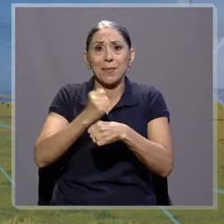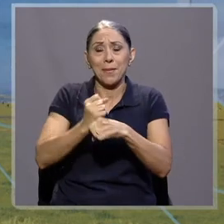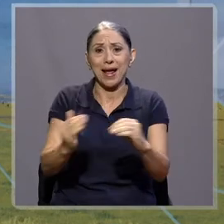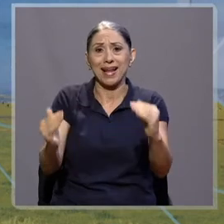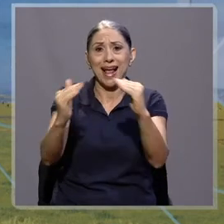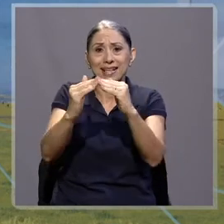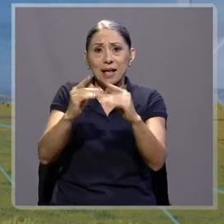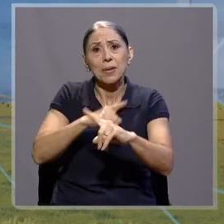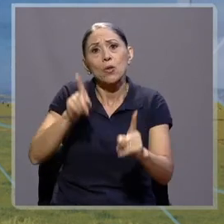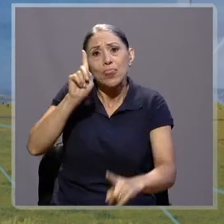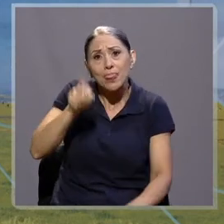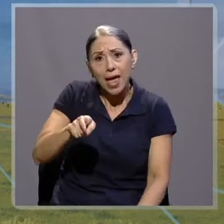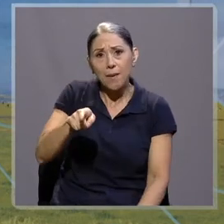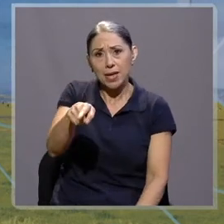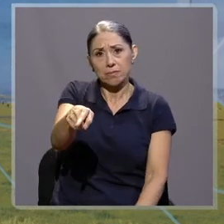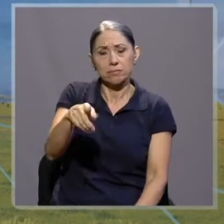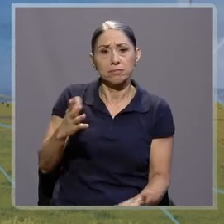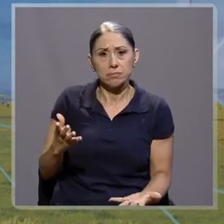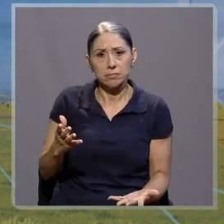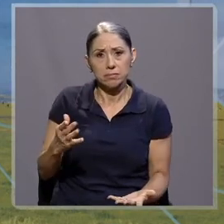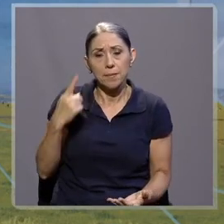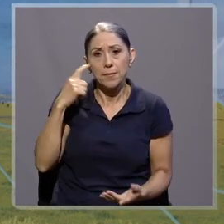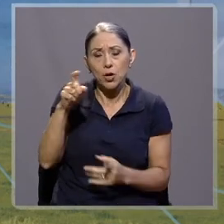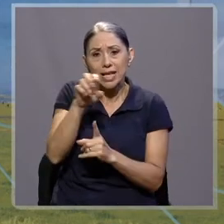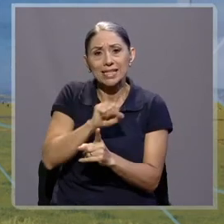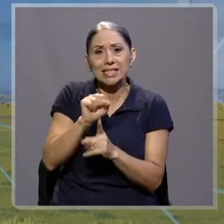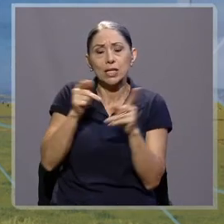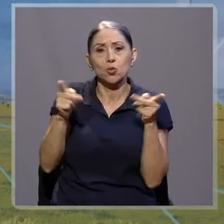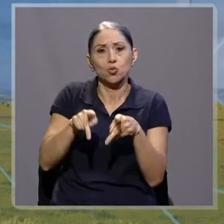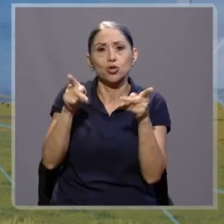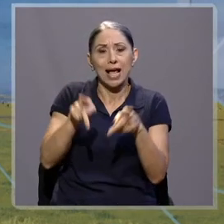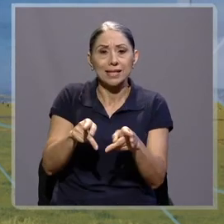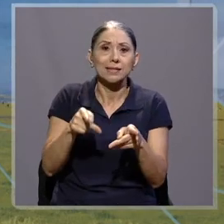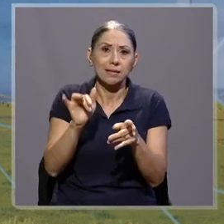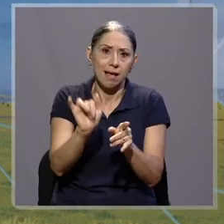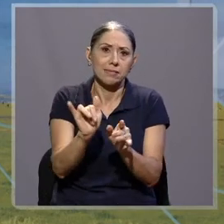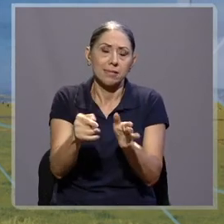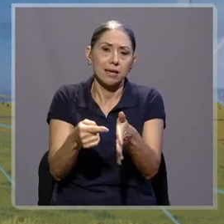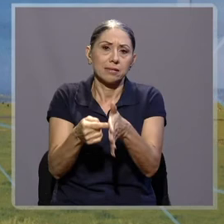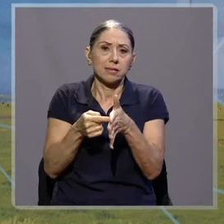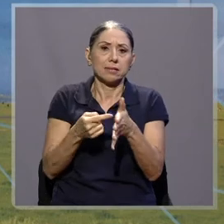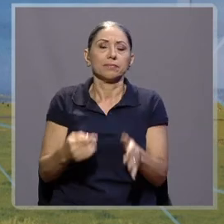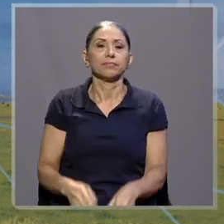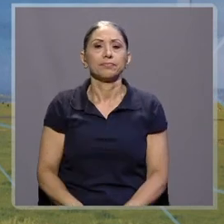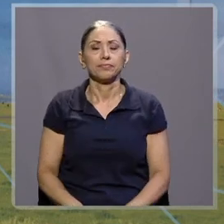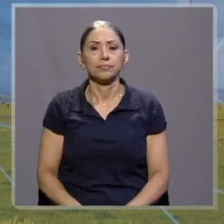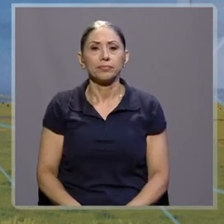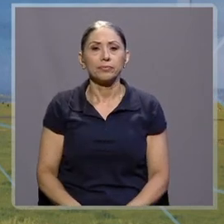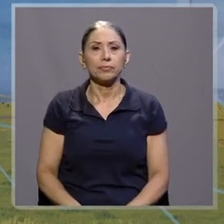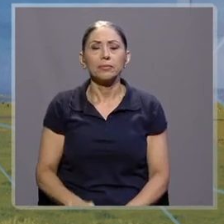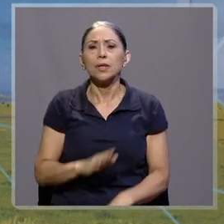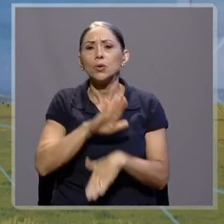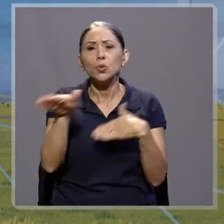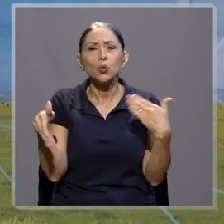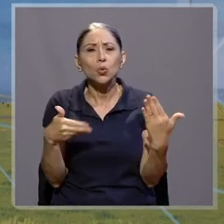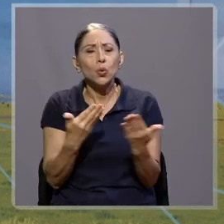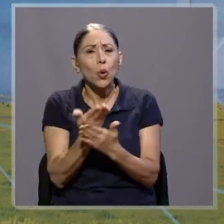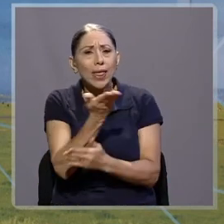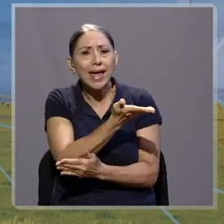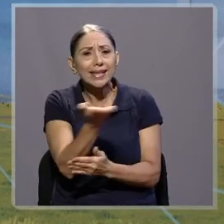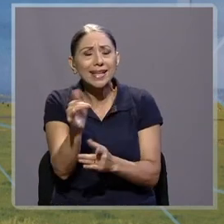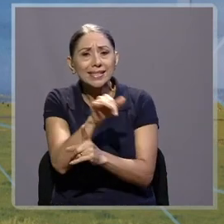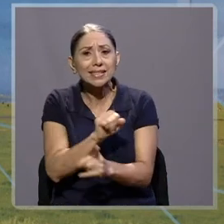obligadamente, ¿verdad? Porque las circunstancias así lo exigen. Y toda esa